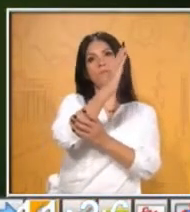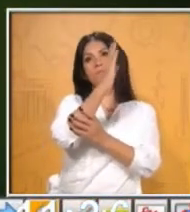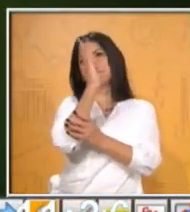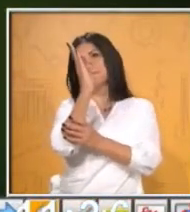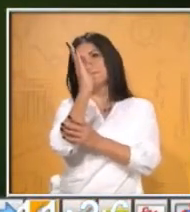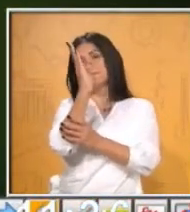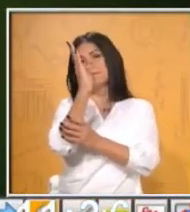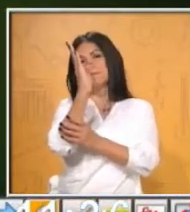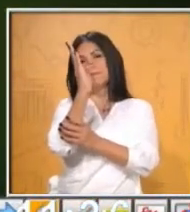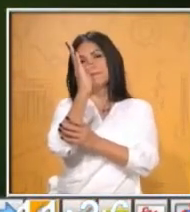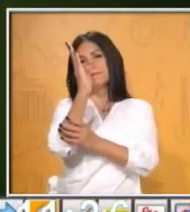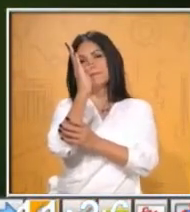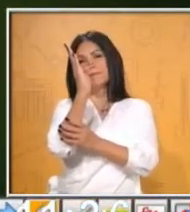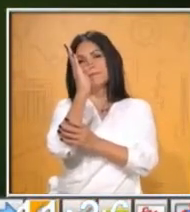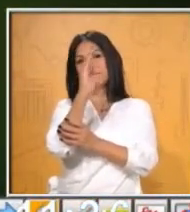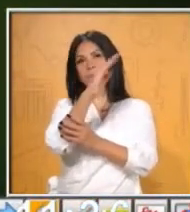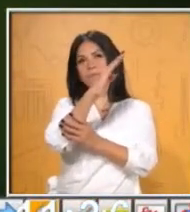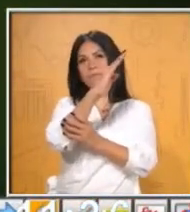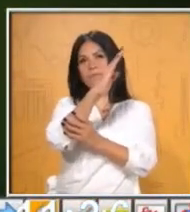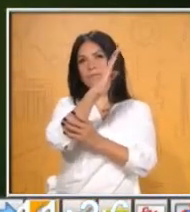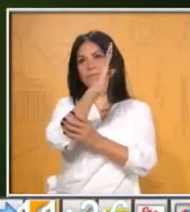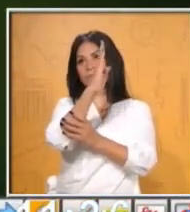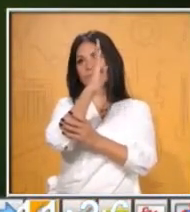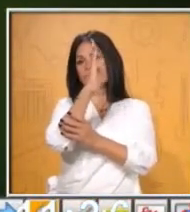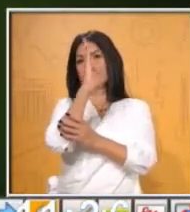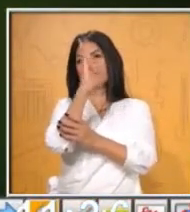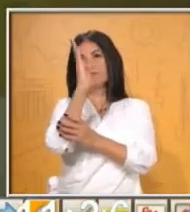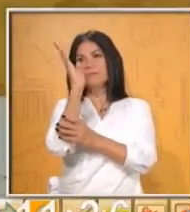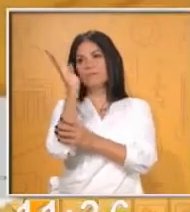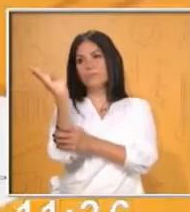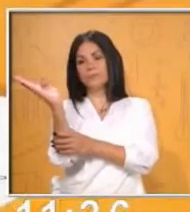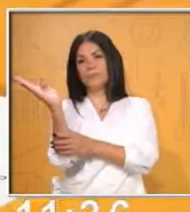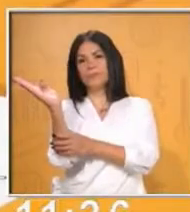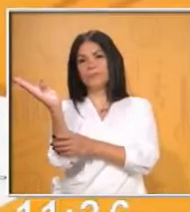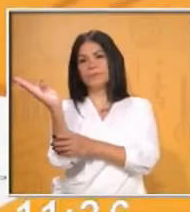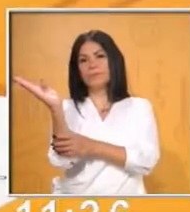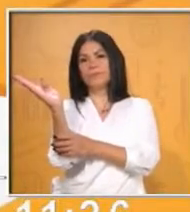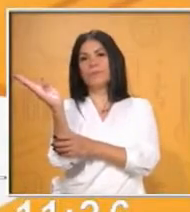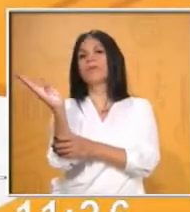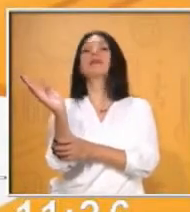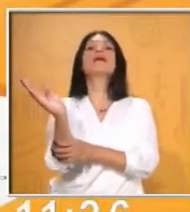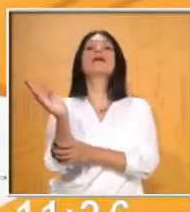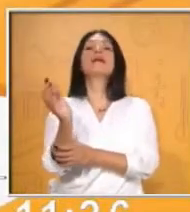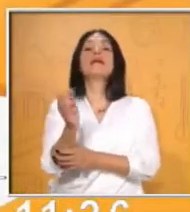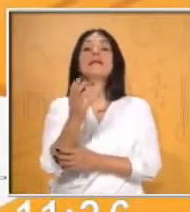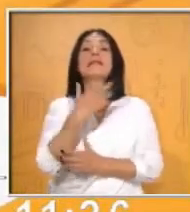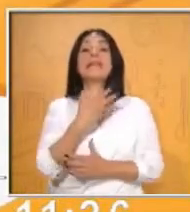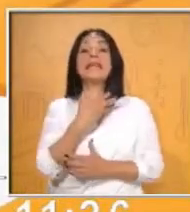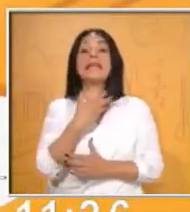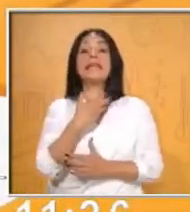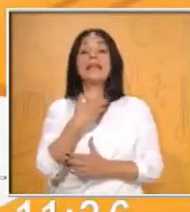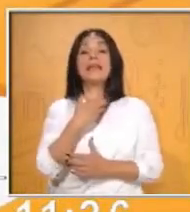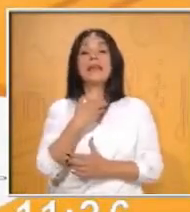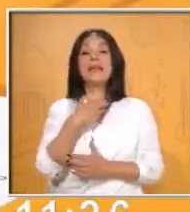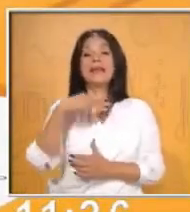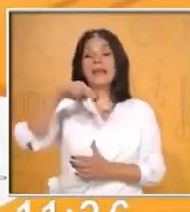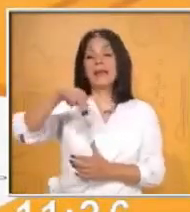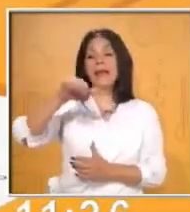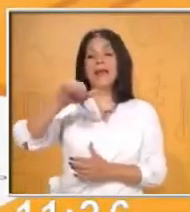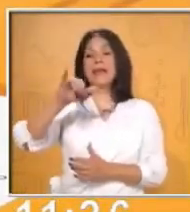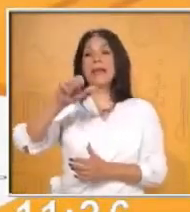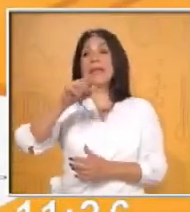Si estoy en Nayarit, ¿a qué estado voy a llegar, pequeñitos? Pues, voy a llegar al estado de...